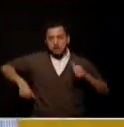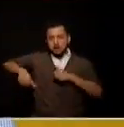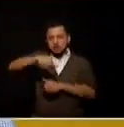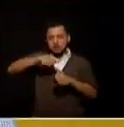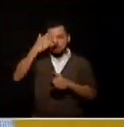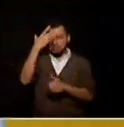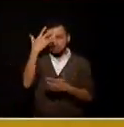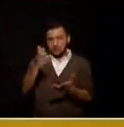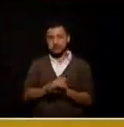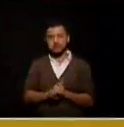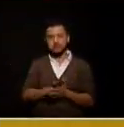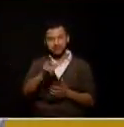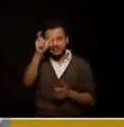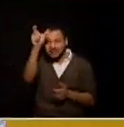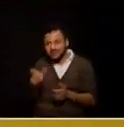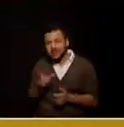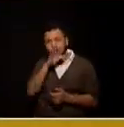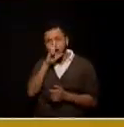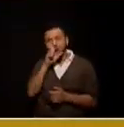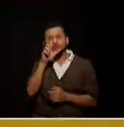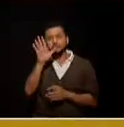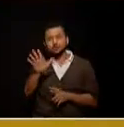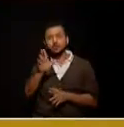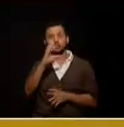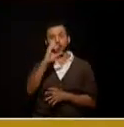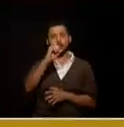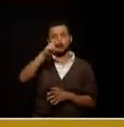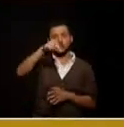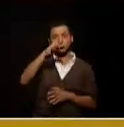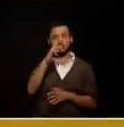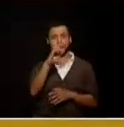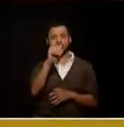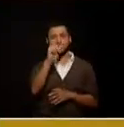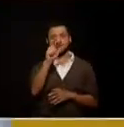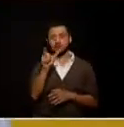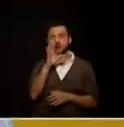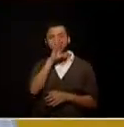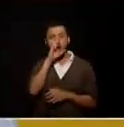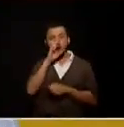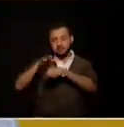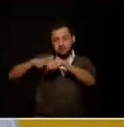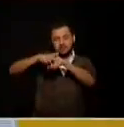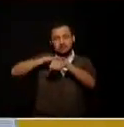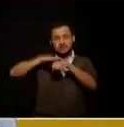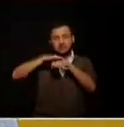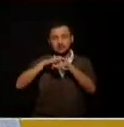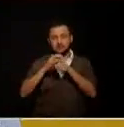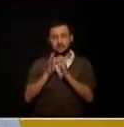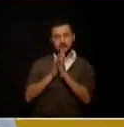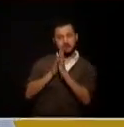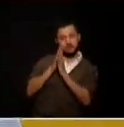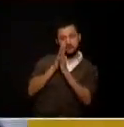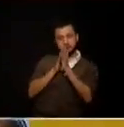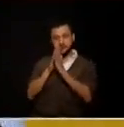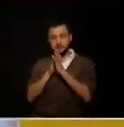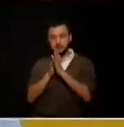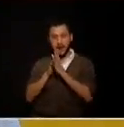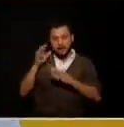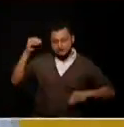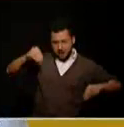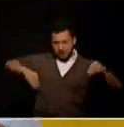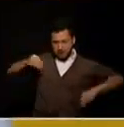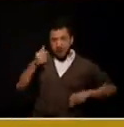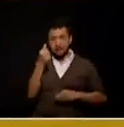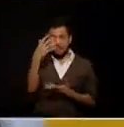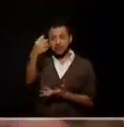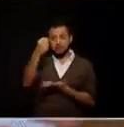que pasó con el contralor un contralor que está cuestionado un subcontralor cuestionado unos contralores auxiliares cuestionados porque eso es lo que